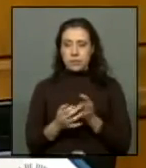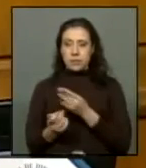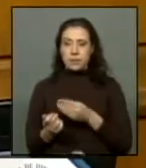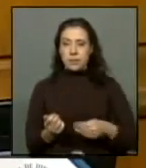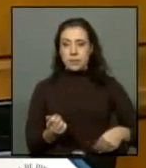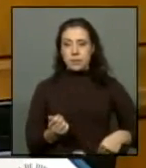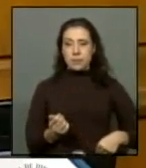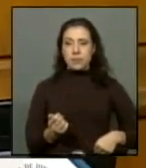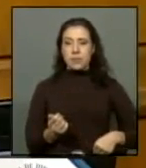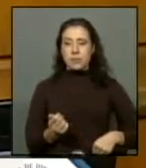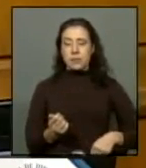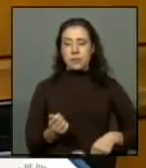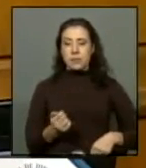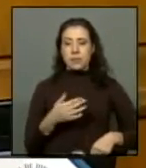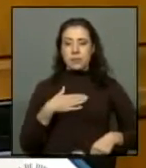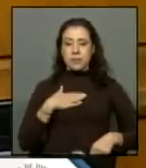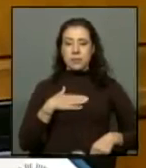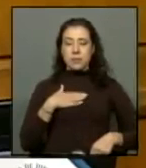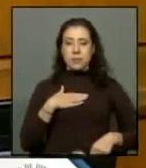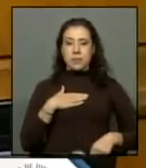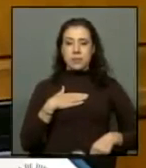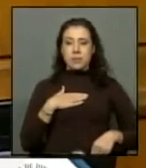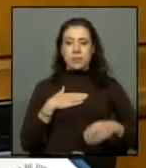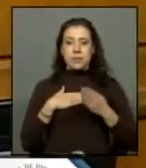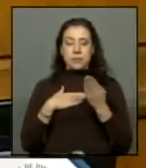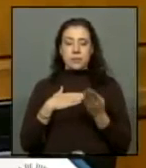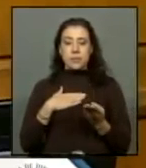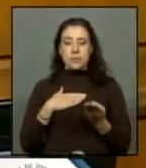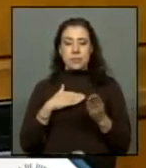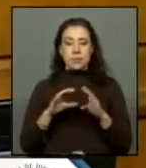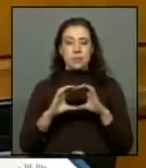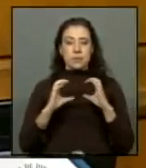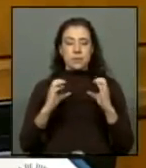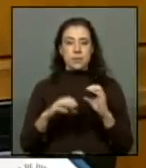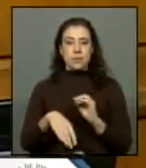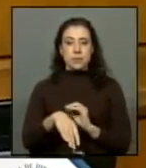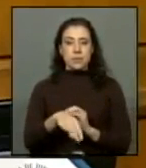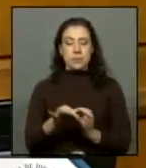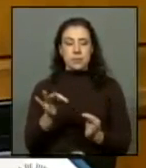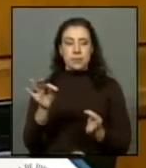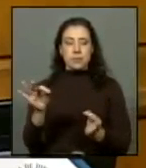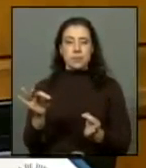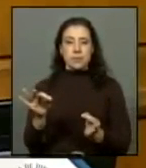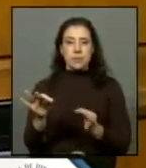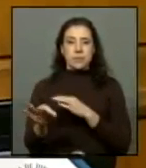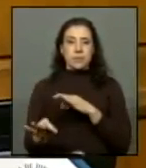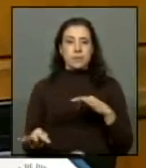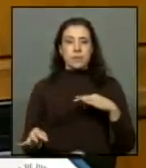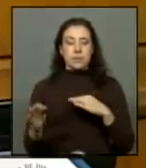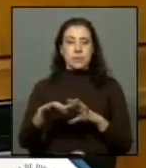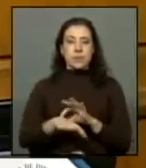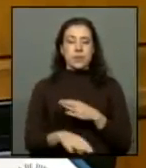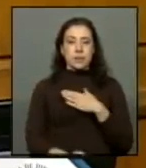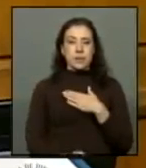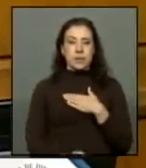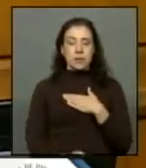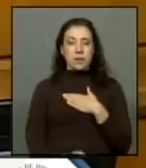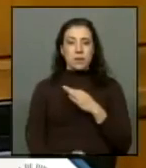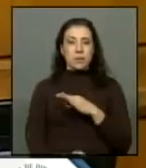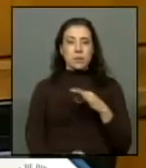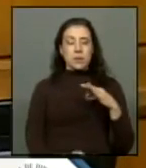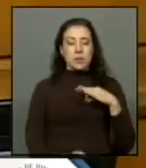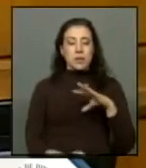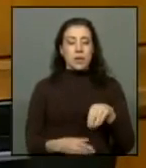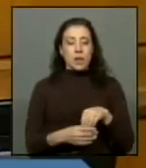Presidenta. Quisiera pedir que esta Cámara oficie al Ministerio de Salud y al Ministerio del